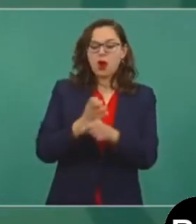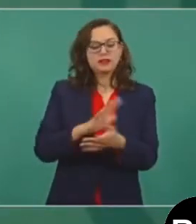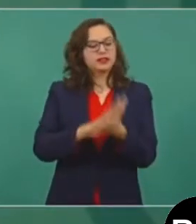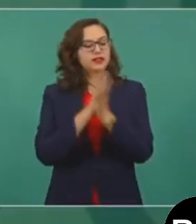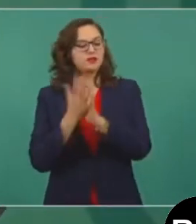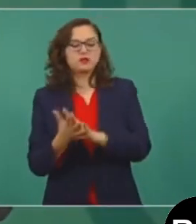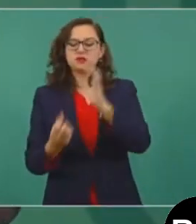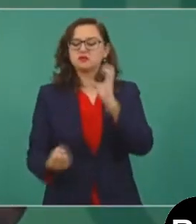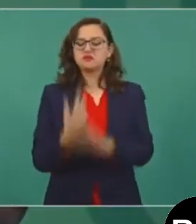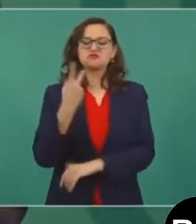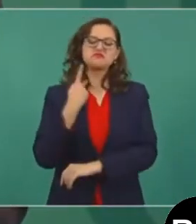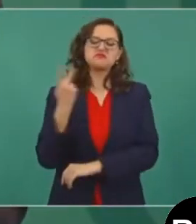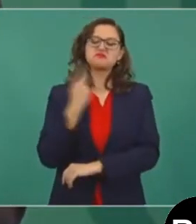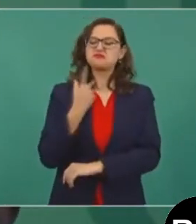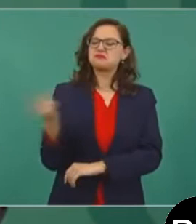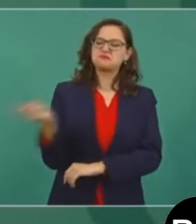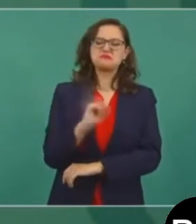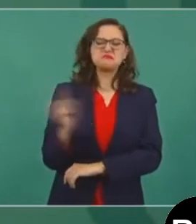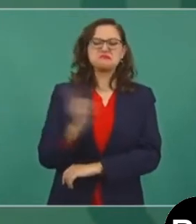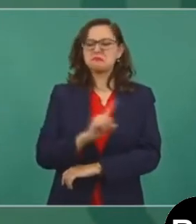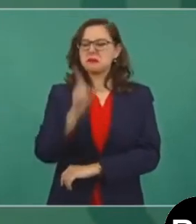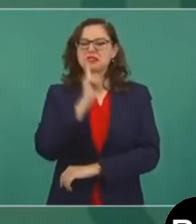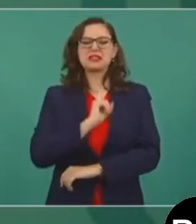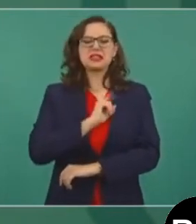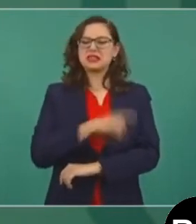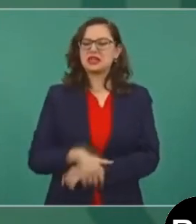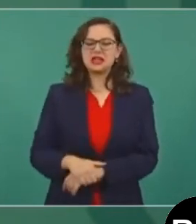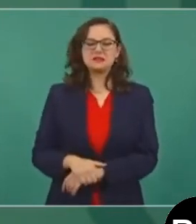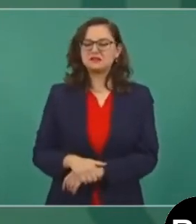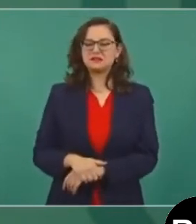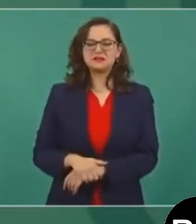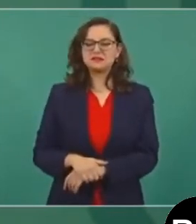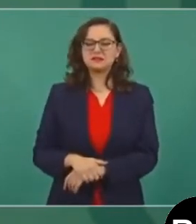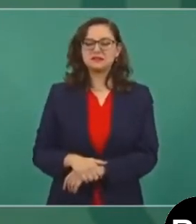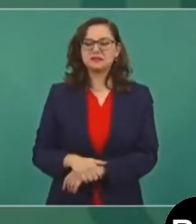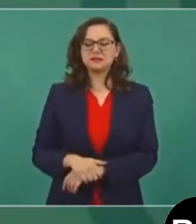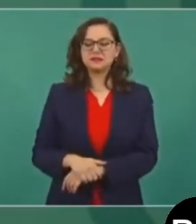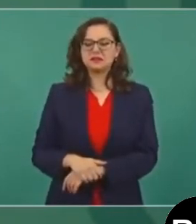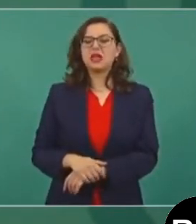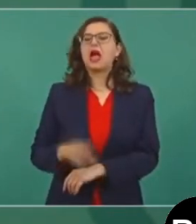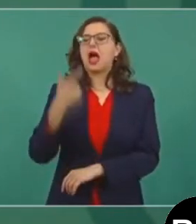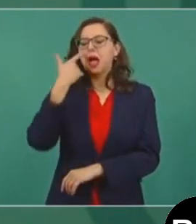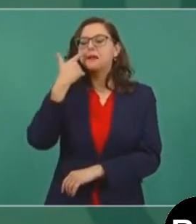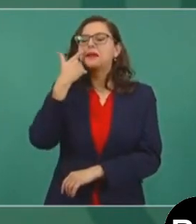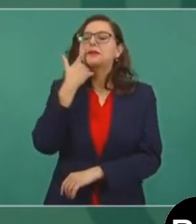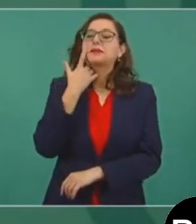se va a poner a prueba